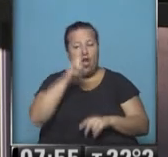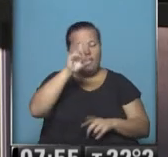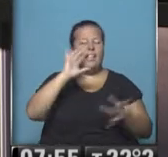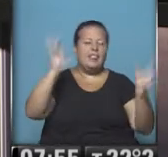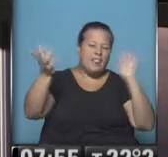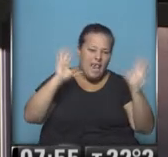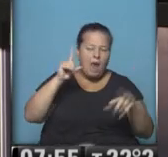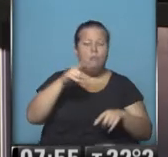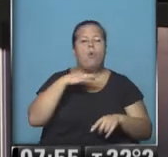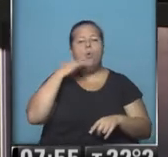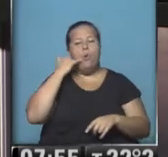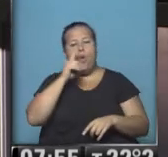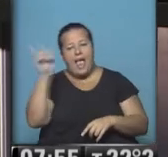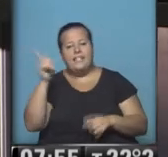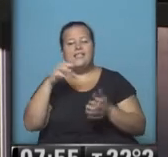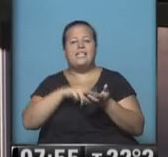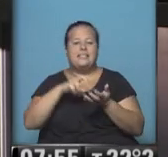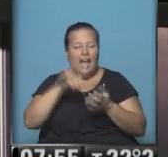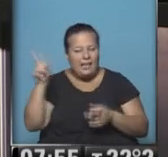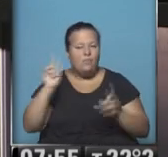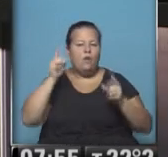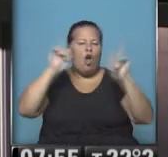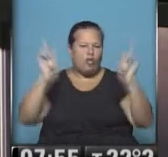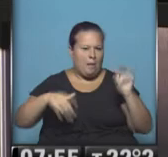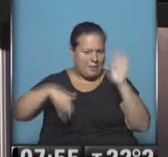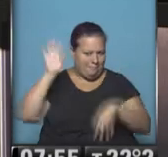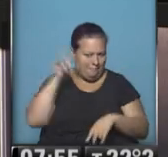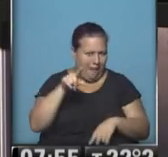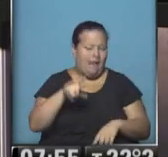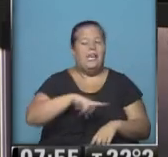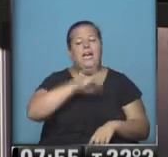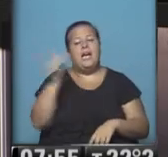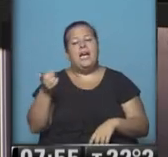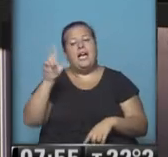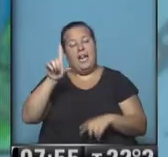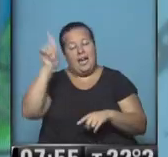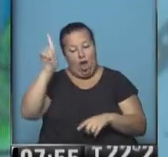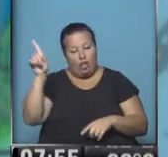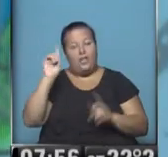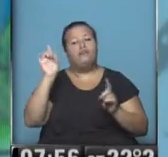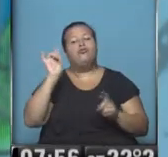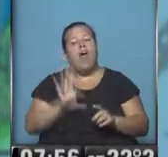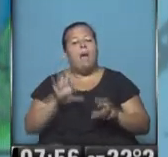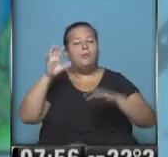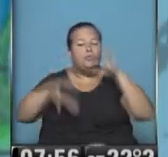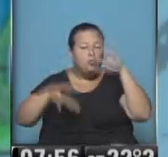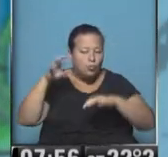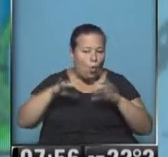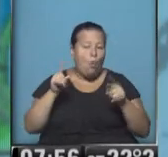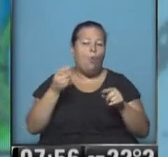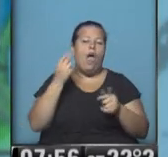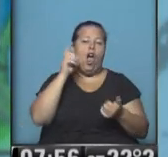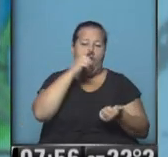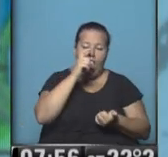inestable, allí en el este de Jujuy, este de Salta, algunas tormentitas un poco más intensas y en el norte del litoral solo se esperan lluvias tanto